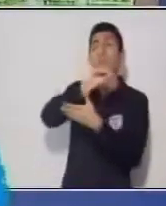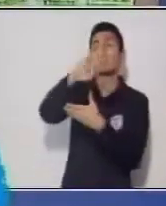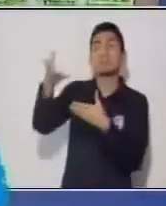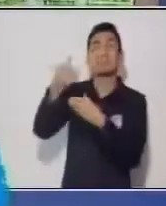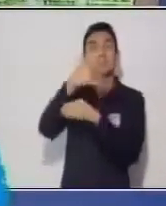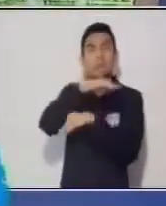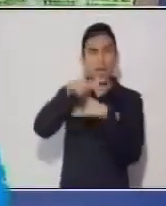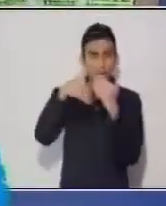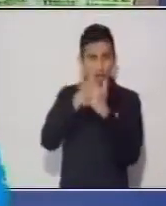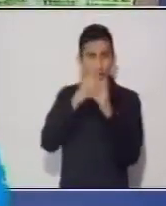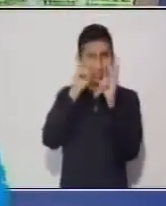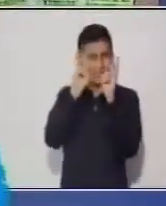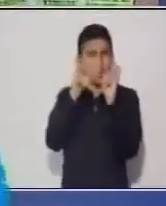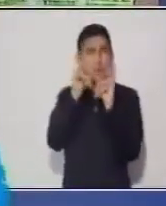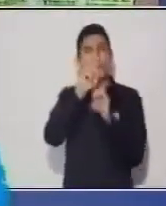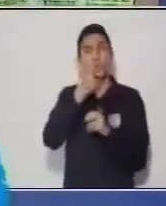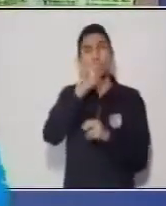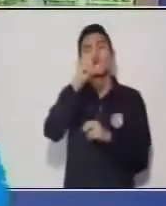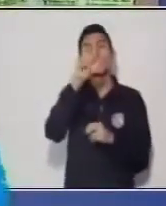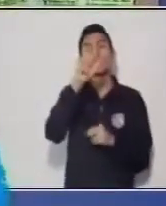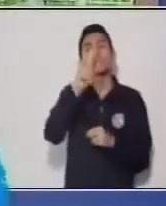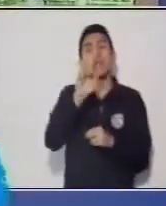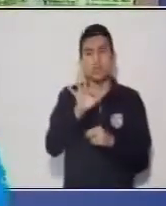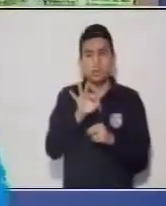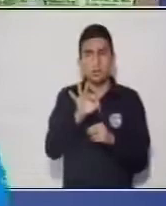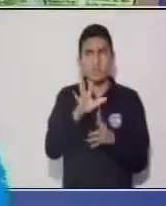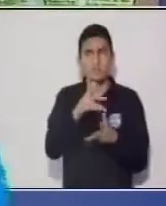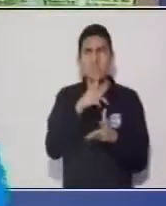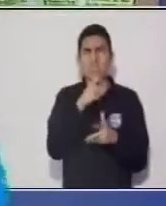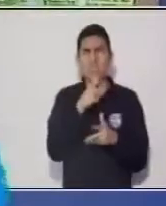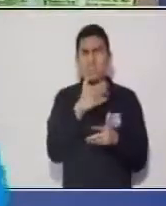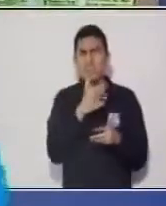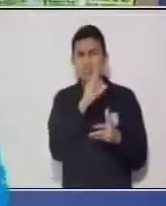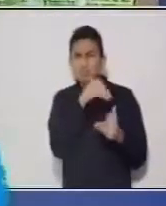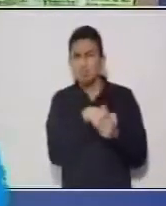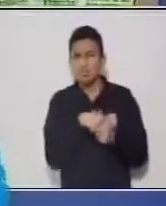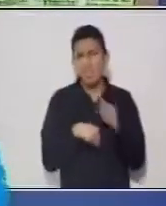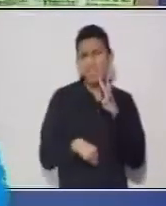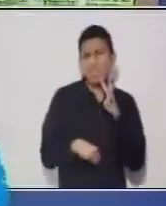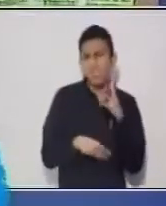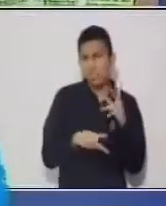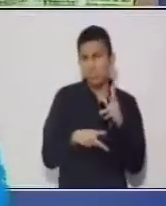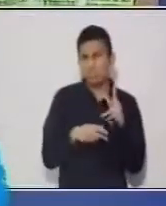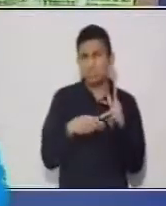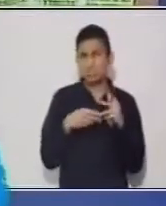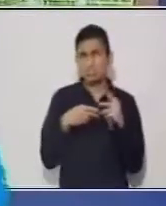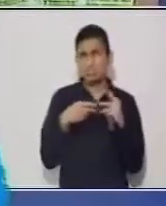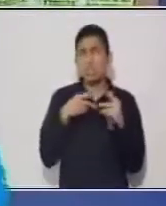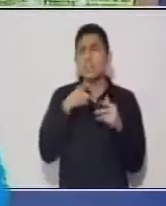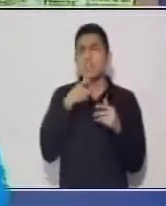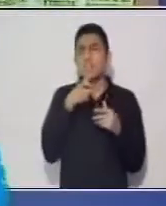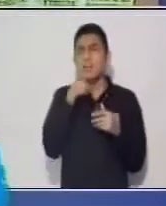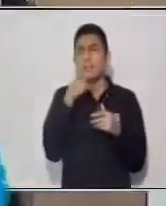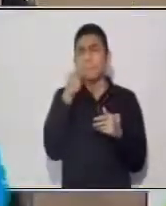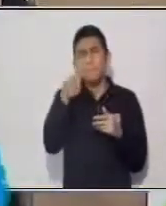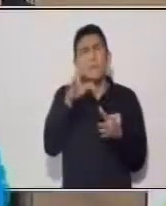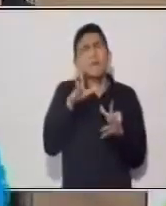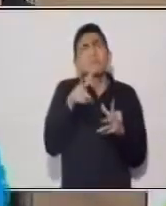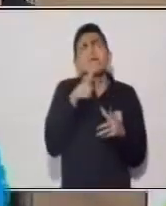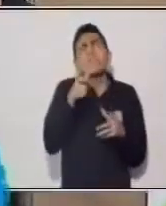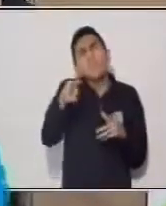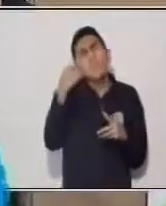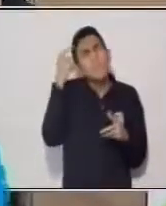el suceso? Ahora aquí, ¿quién está hablando? En general, ¿quién dirías tú que está hablando?